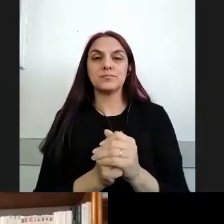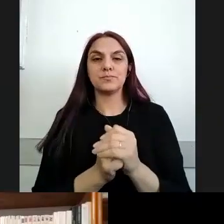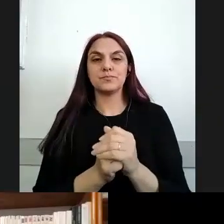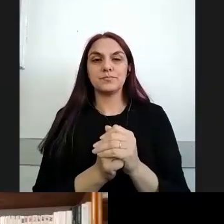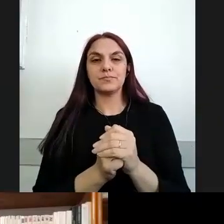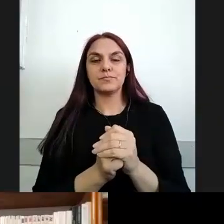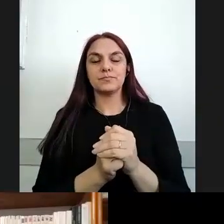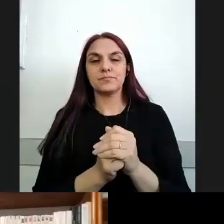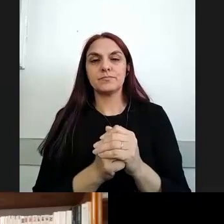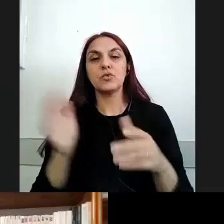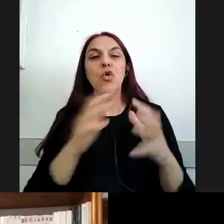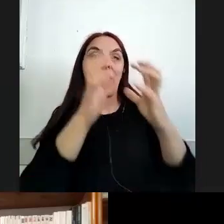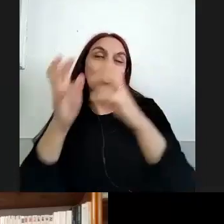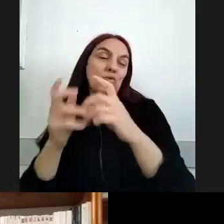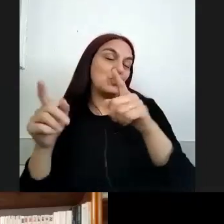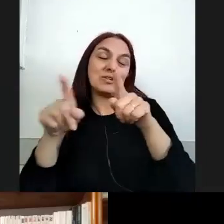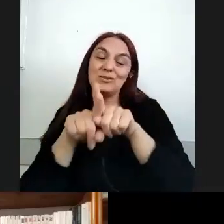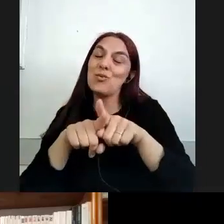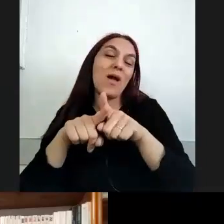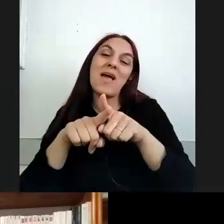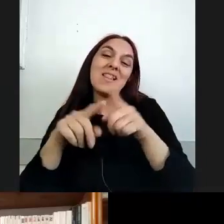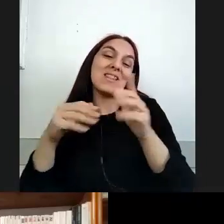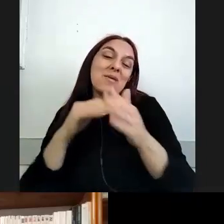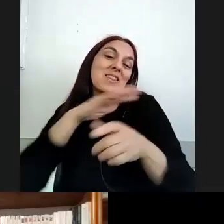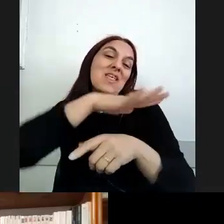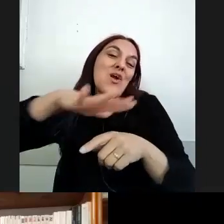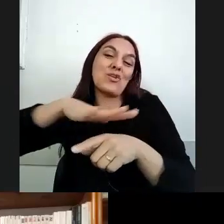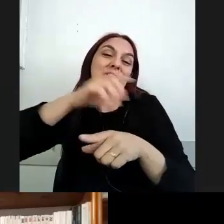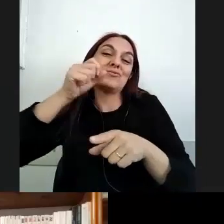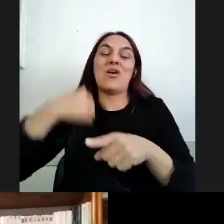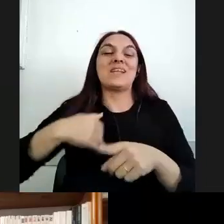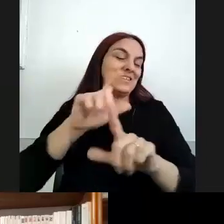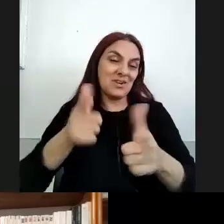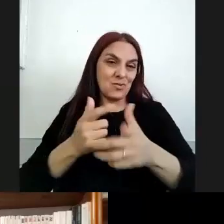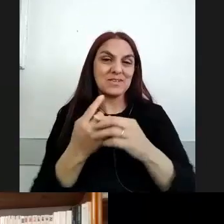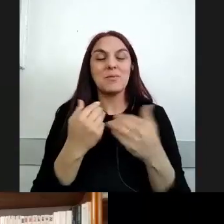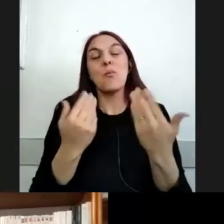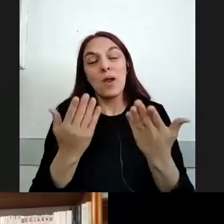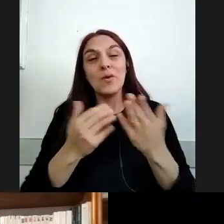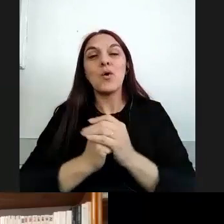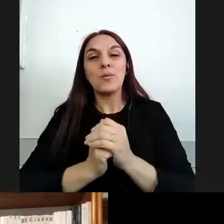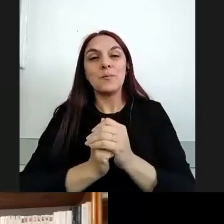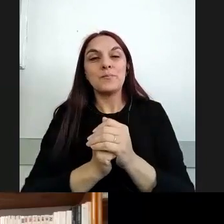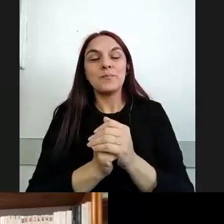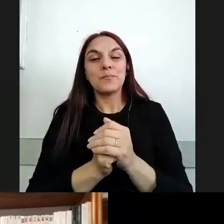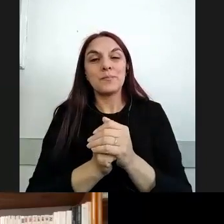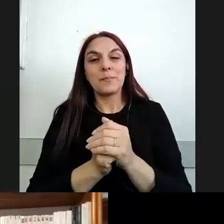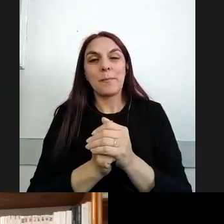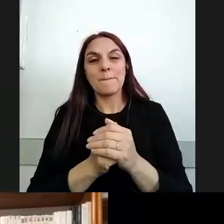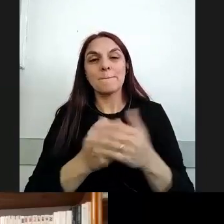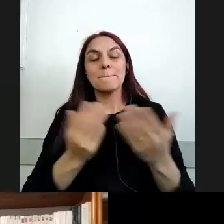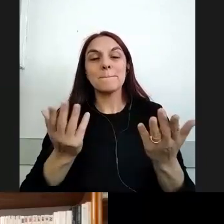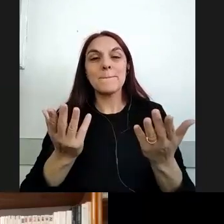todas las discusiones que se dan en el contexto de Argentina pero sí tener en cuenta digamos cómo